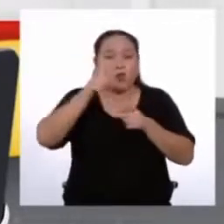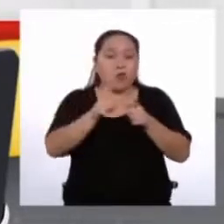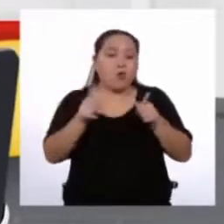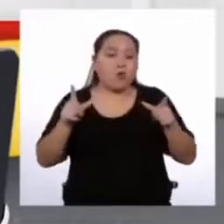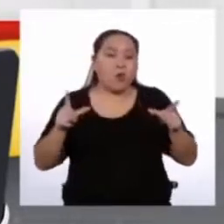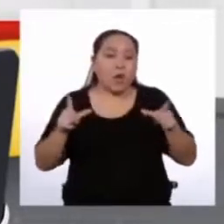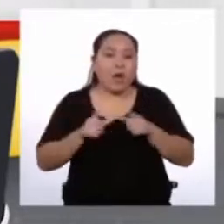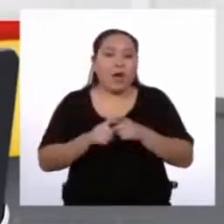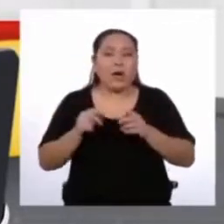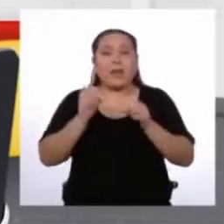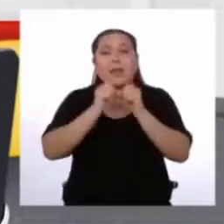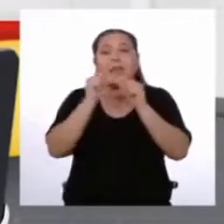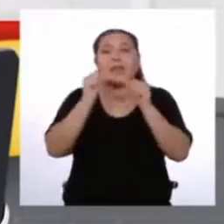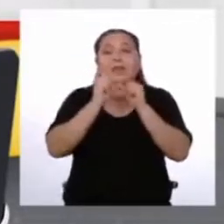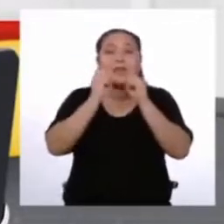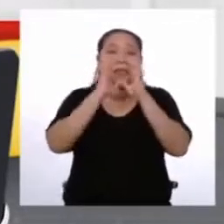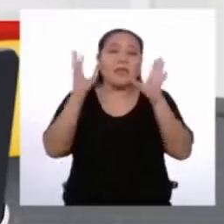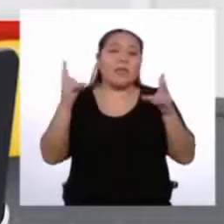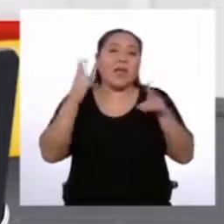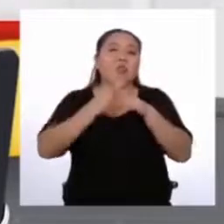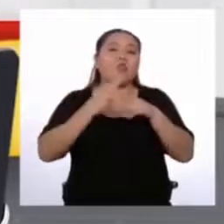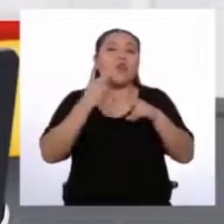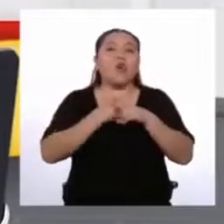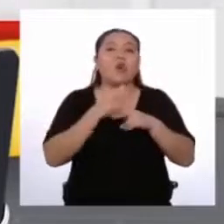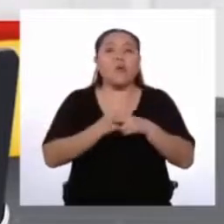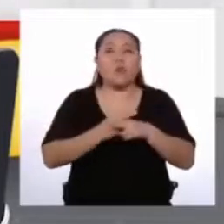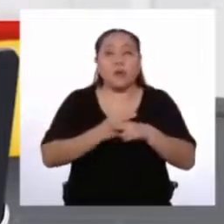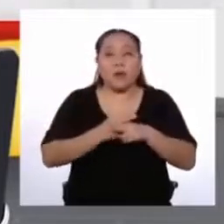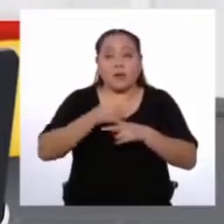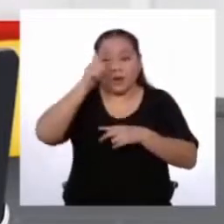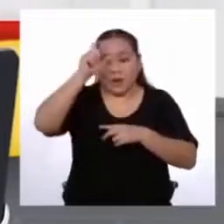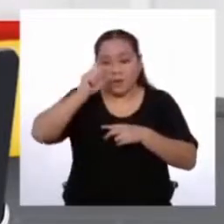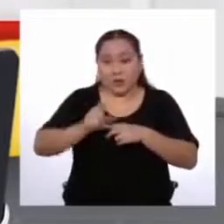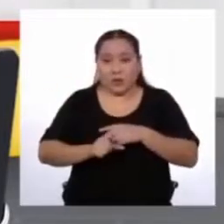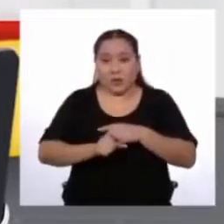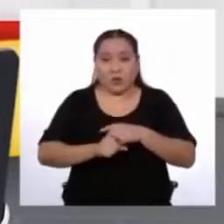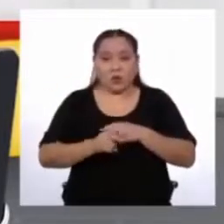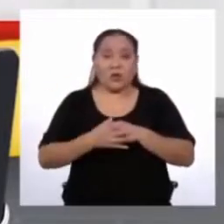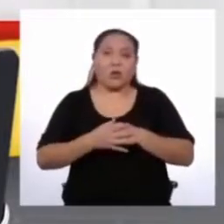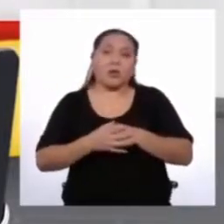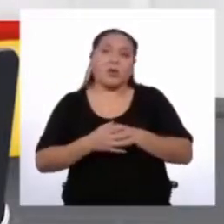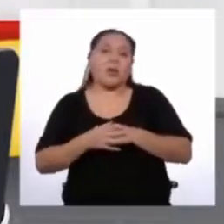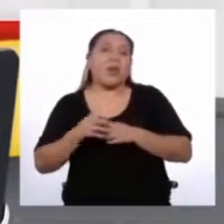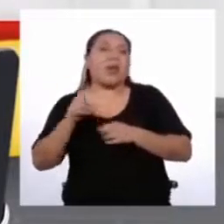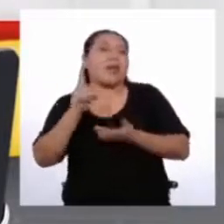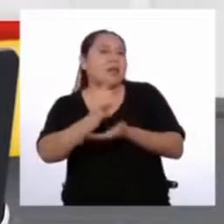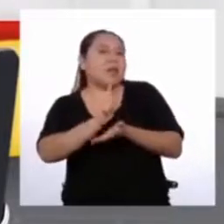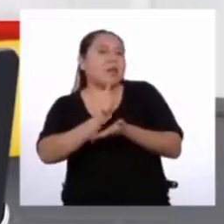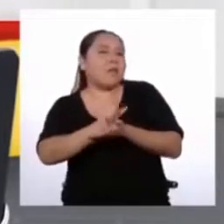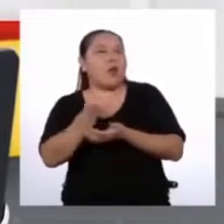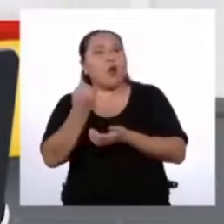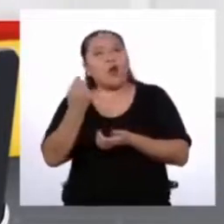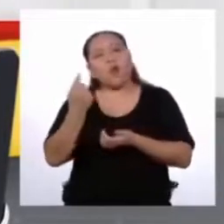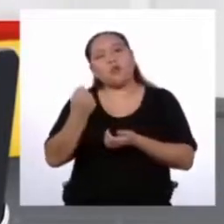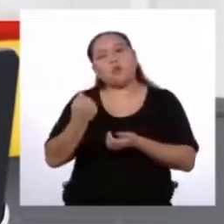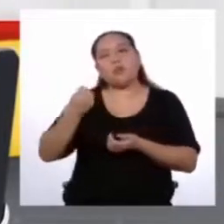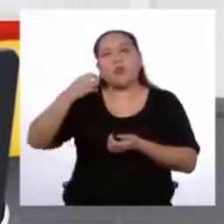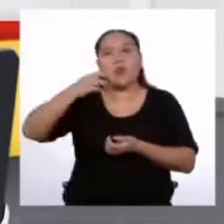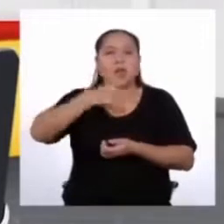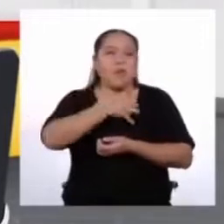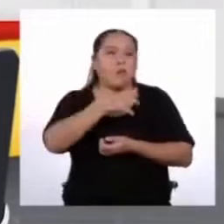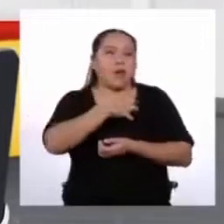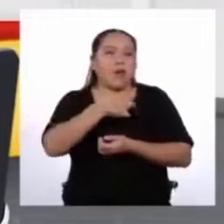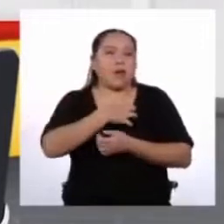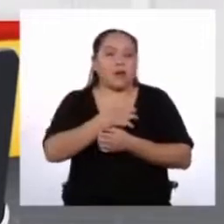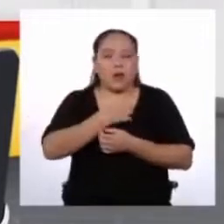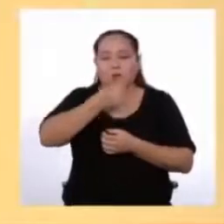fecha, el nombre del autor y su cargo En mi caso podría ser Lima, once de mayo Rodrigo Chávez Tarrón Conductor